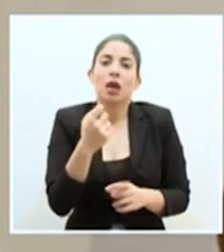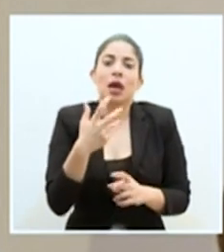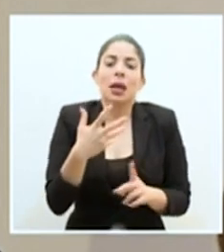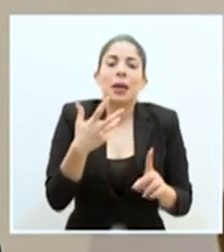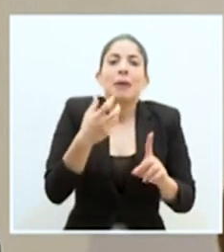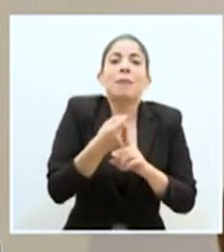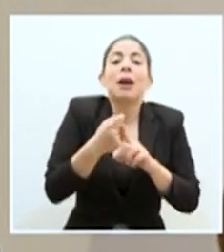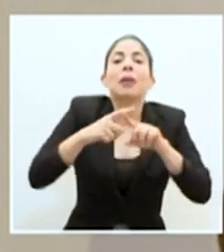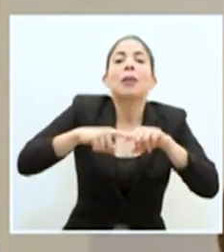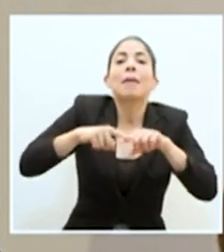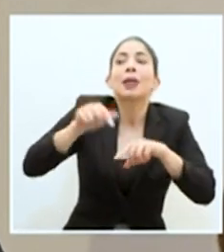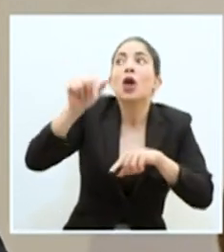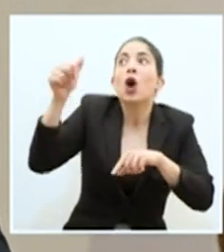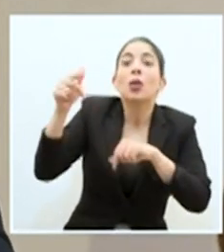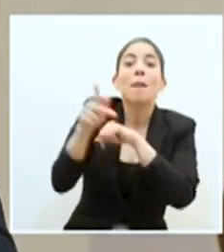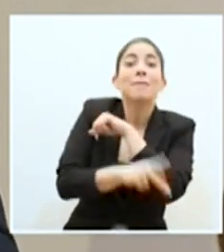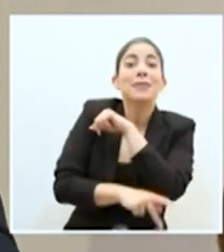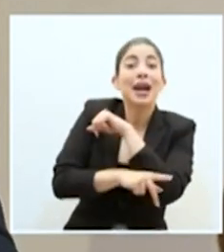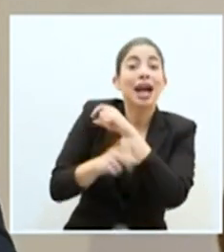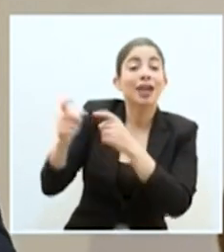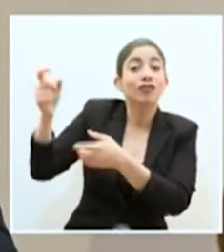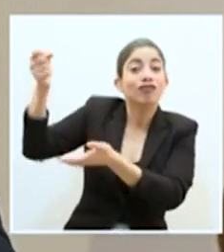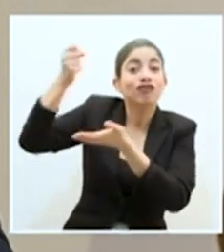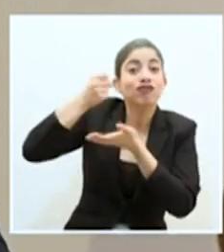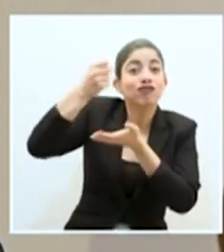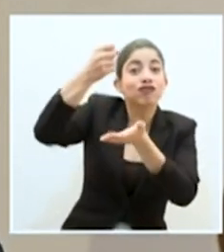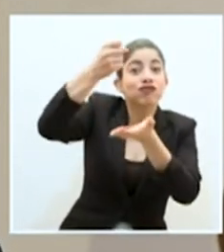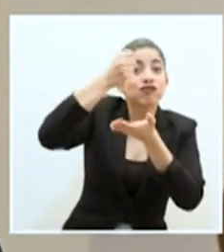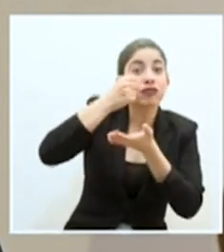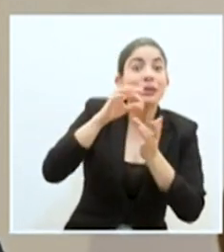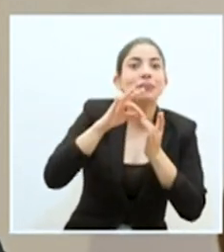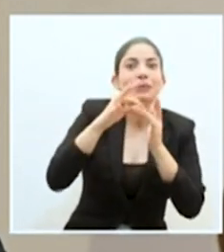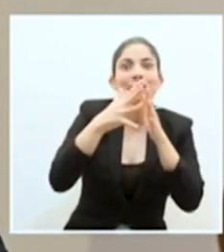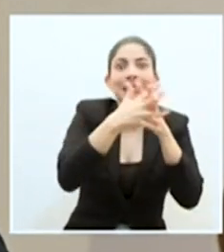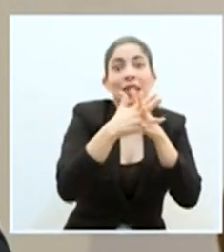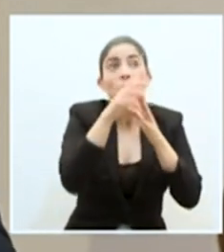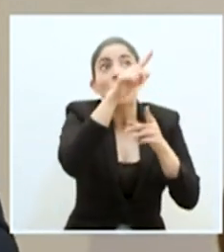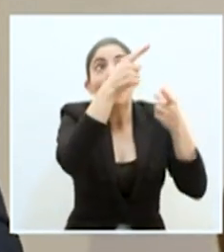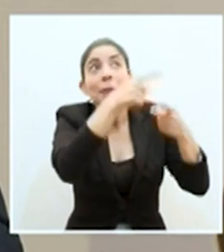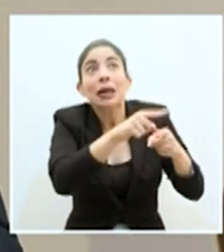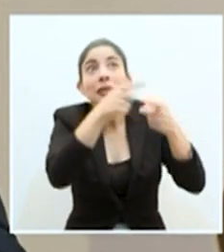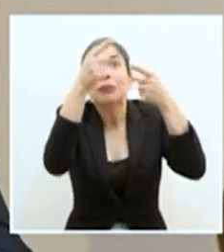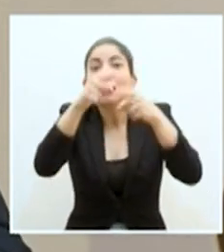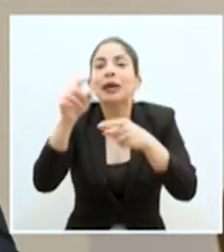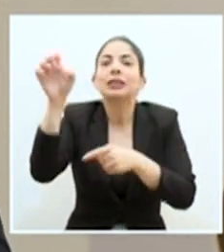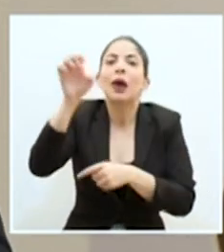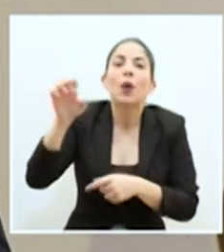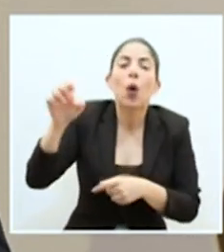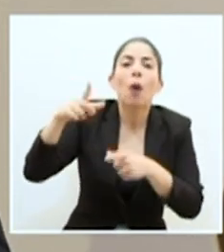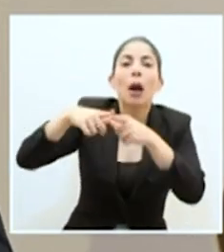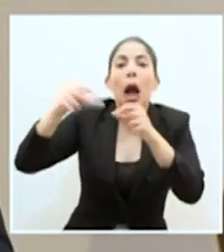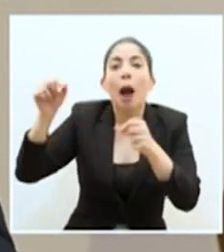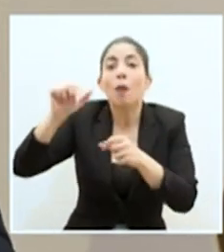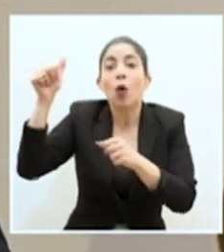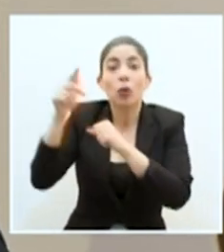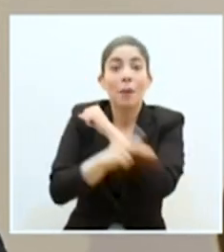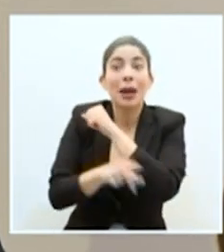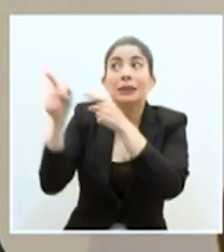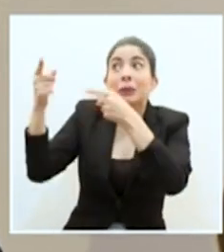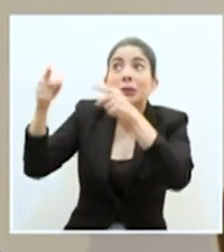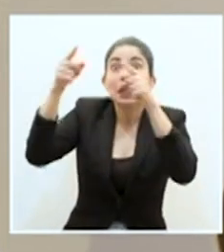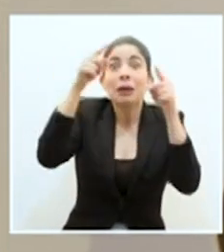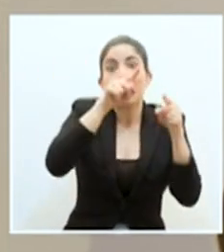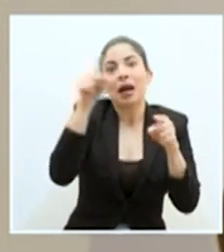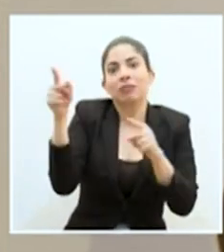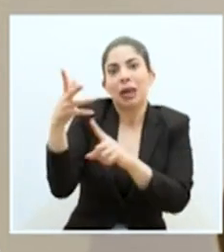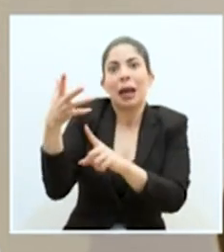en los países de donde recibimos esa inversión, especialmente Estados Unidos, también Europa, Japón y otros países. Entonces,